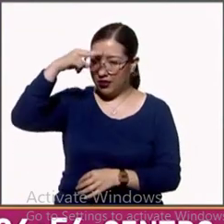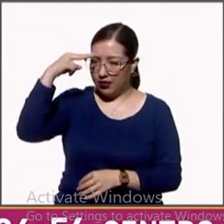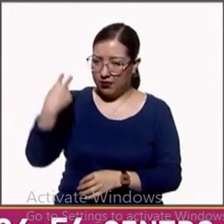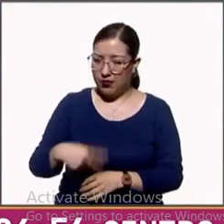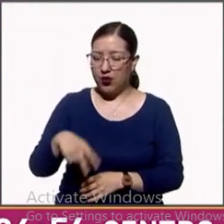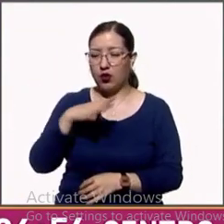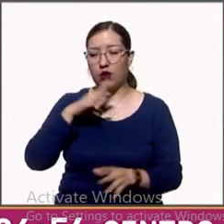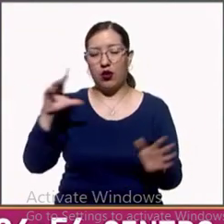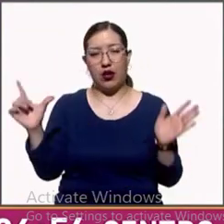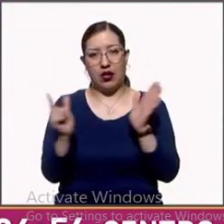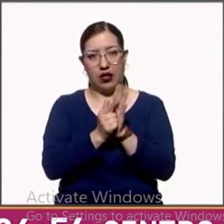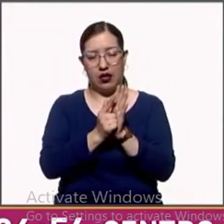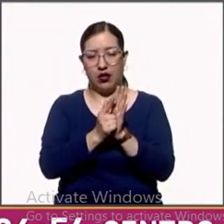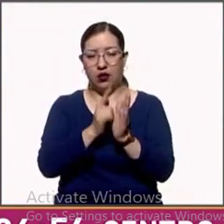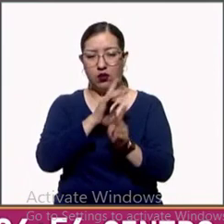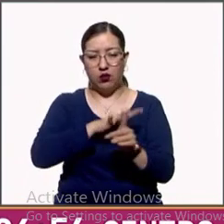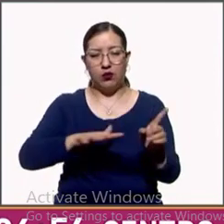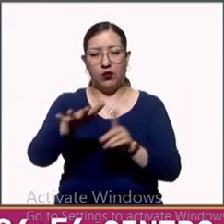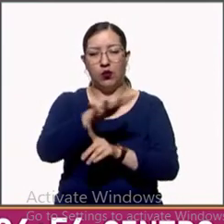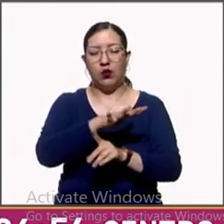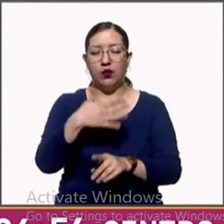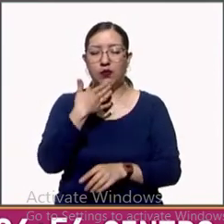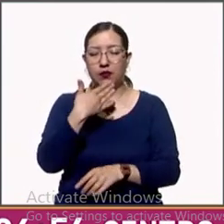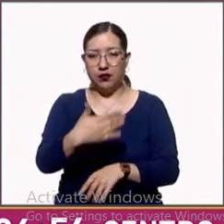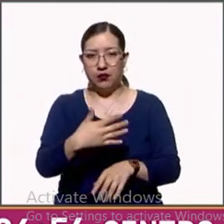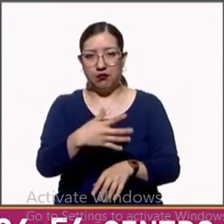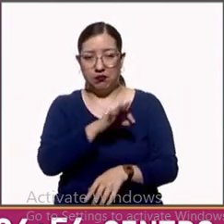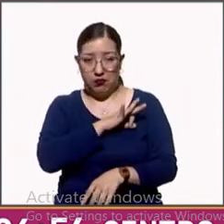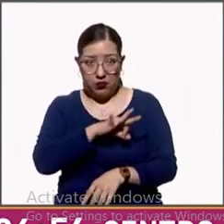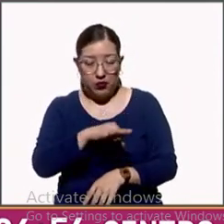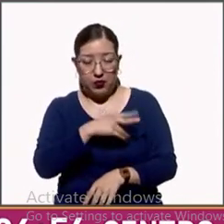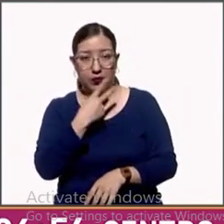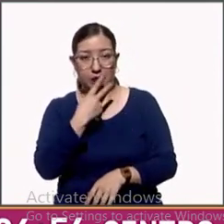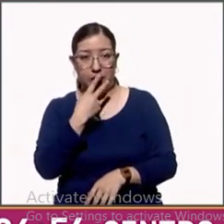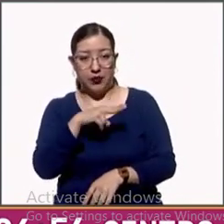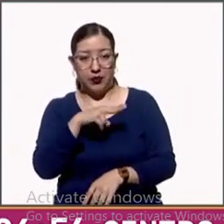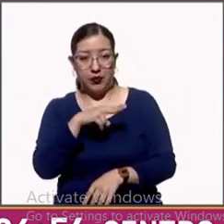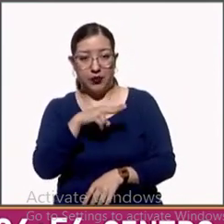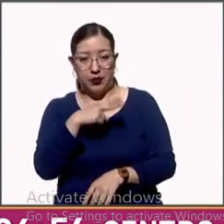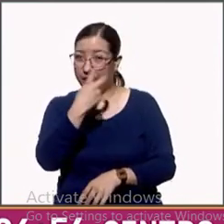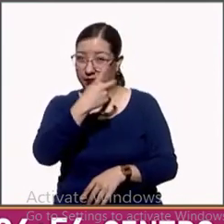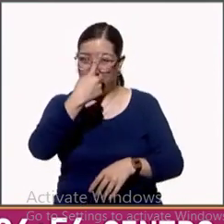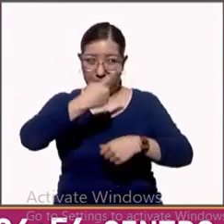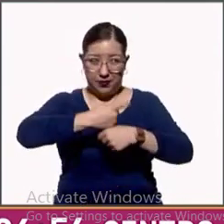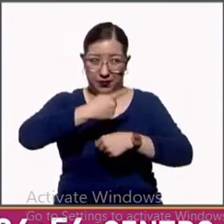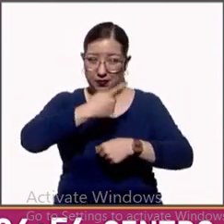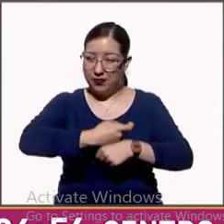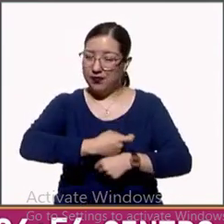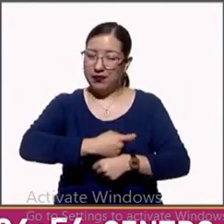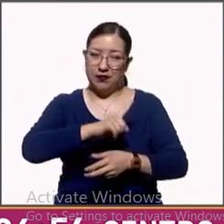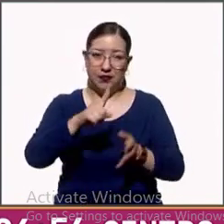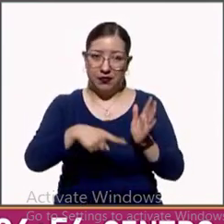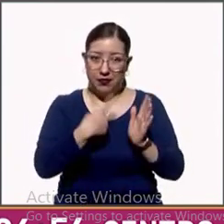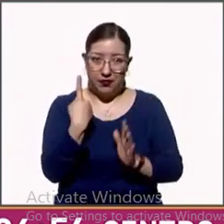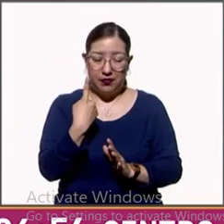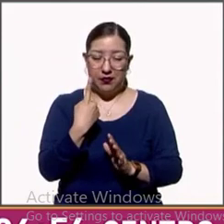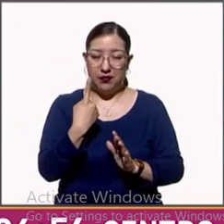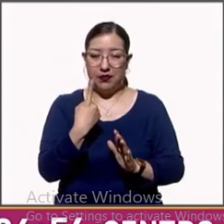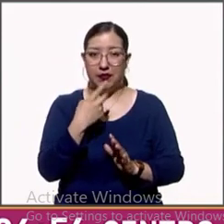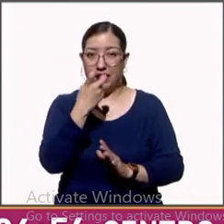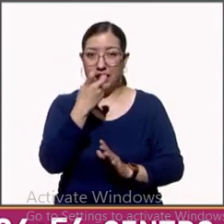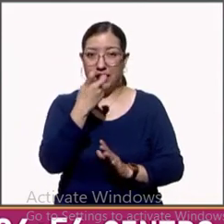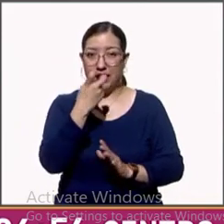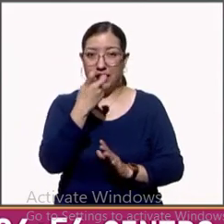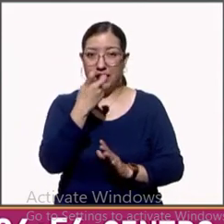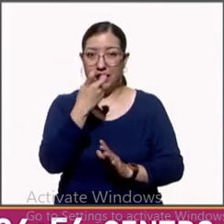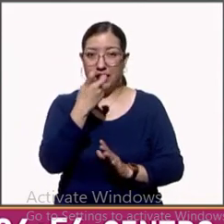que definen los espacios públicos en donde se puede fumar? Como te decía, esta no es la primera vez que estamos en esta discusión.